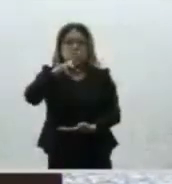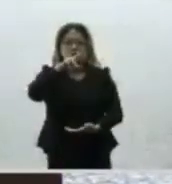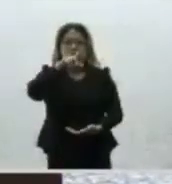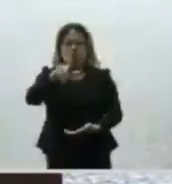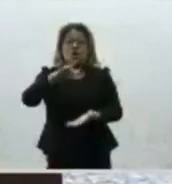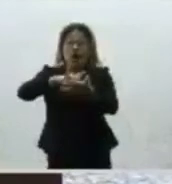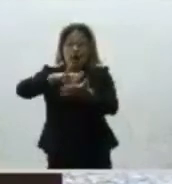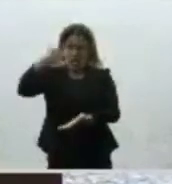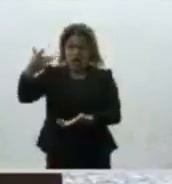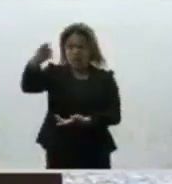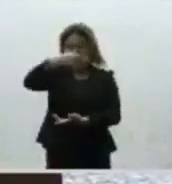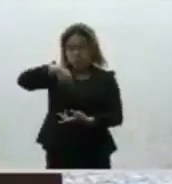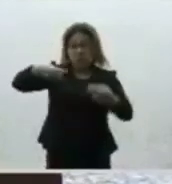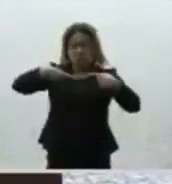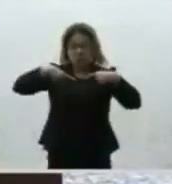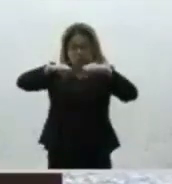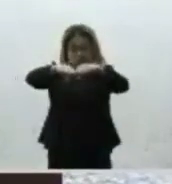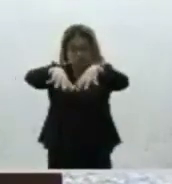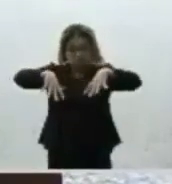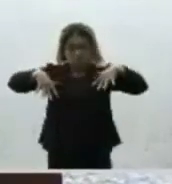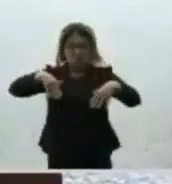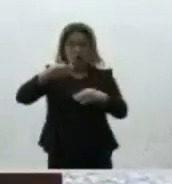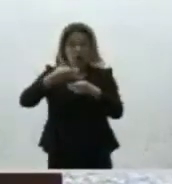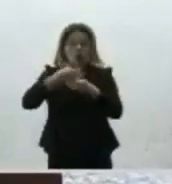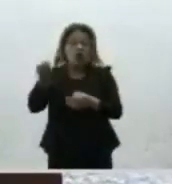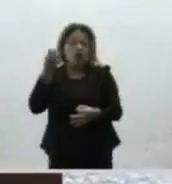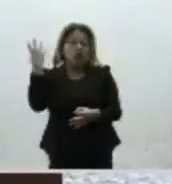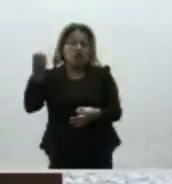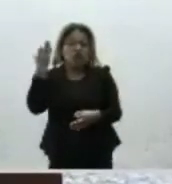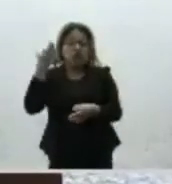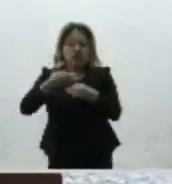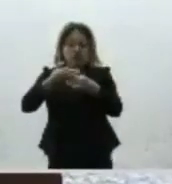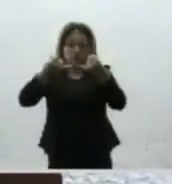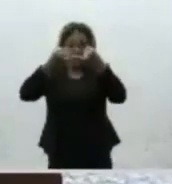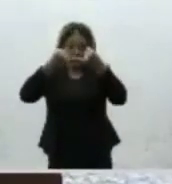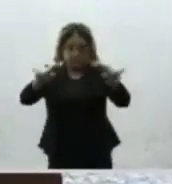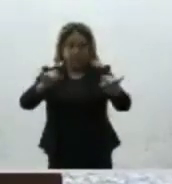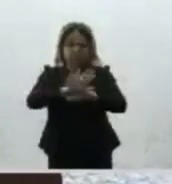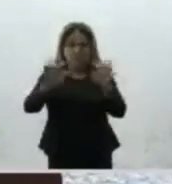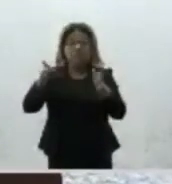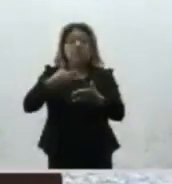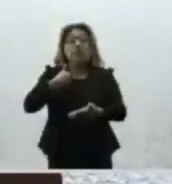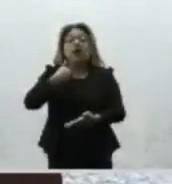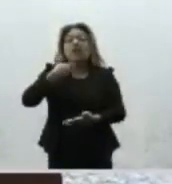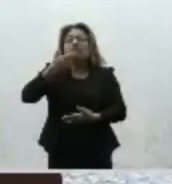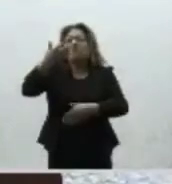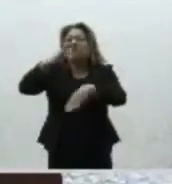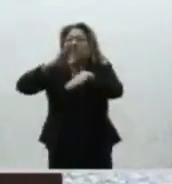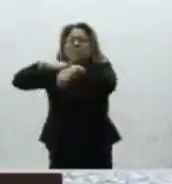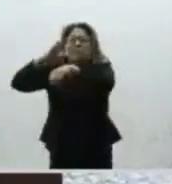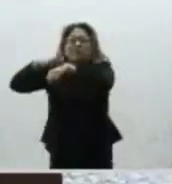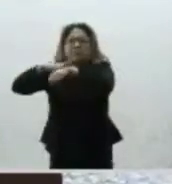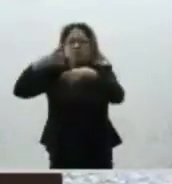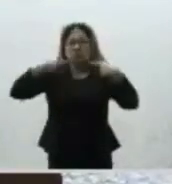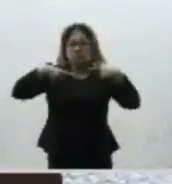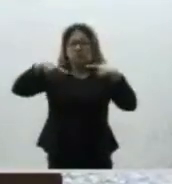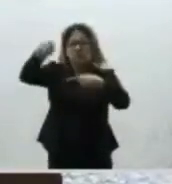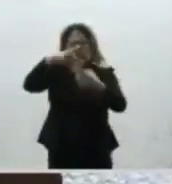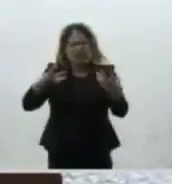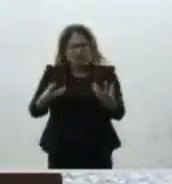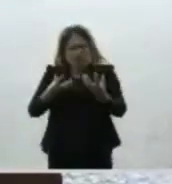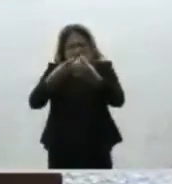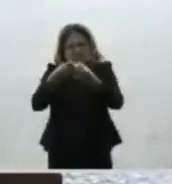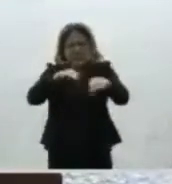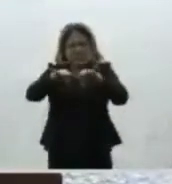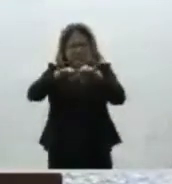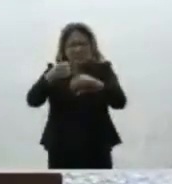agradezco a todos su participación en este foro que damos por inaugurado y hago un llamado a todos los presentes para seguir trabajando